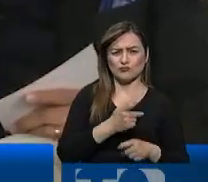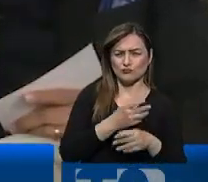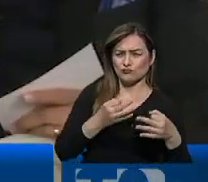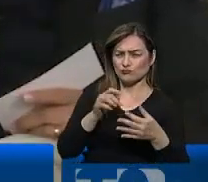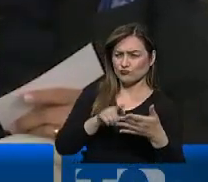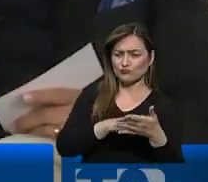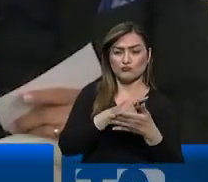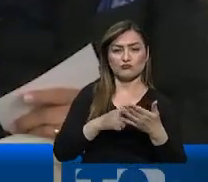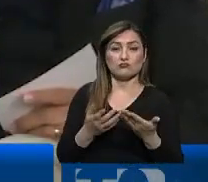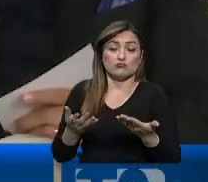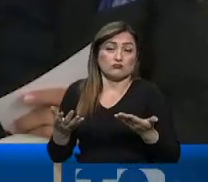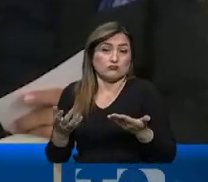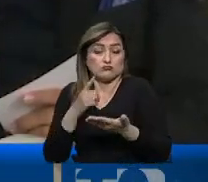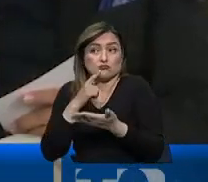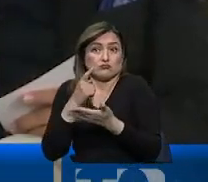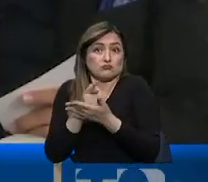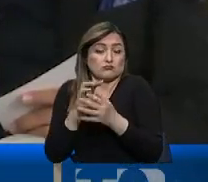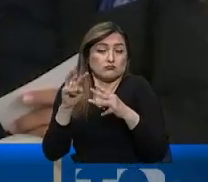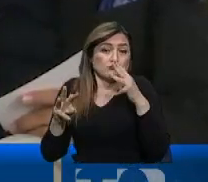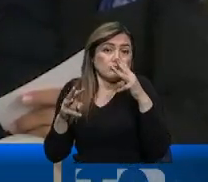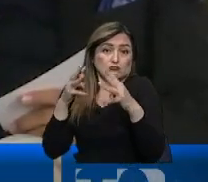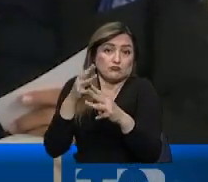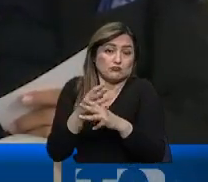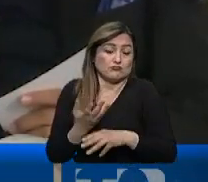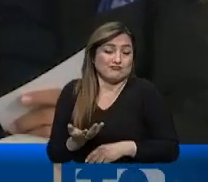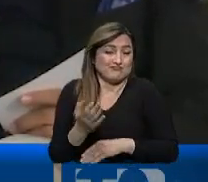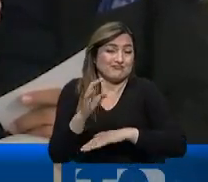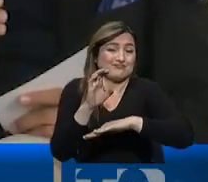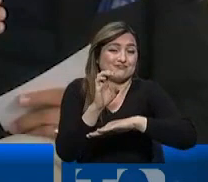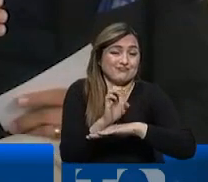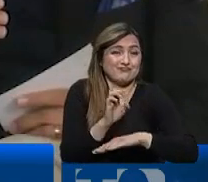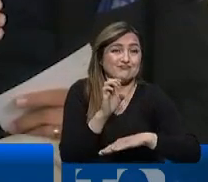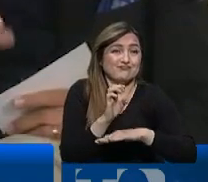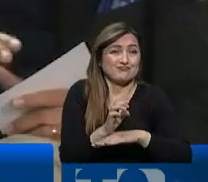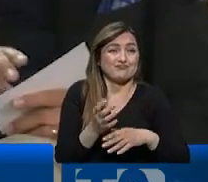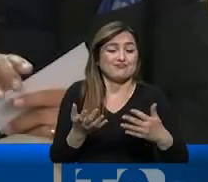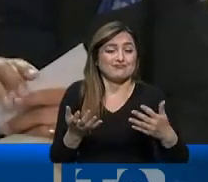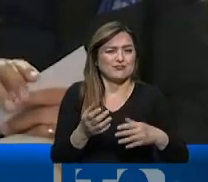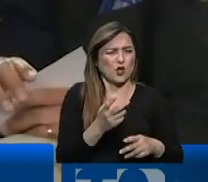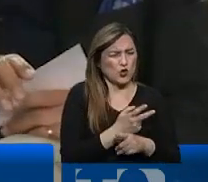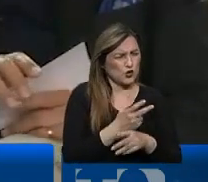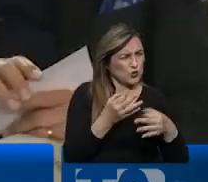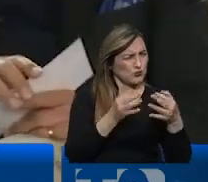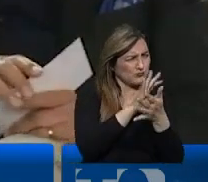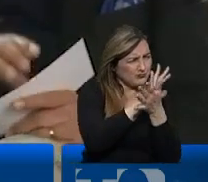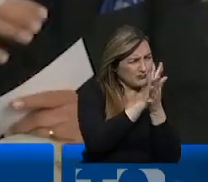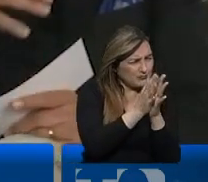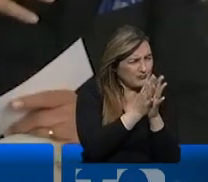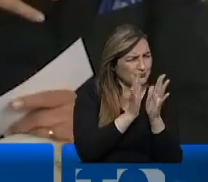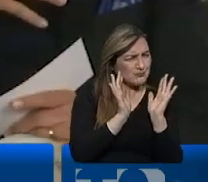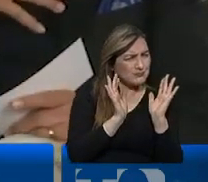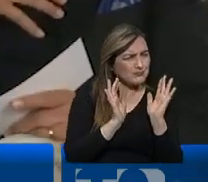que lo tienen todos los países del mundo. Lo que tiene el Ecuador hoy es la novelería. ¿Sí o el Consejo de la Judicatura?